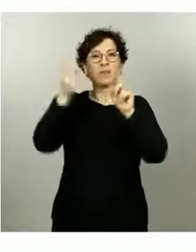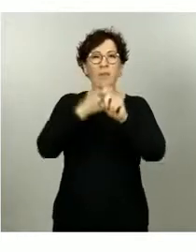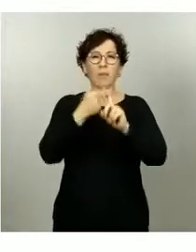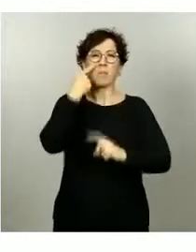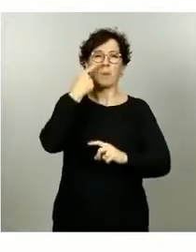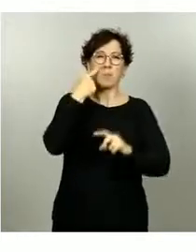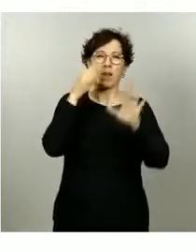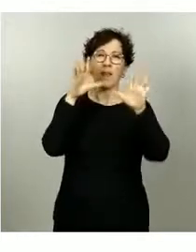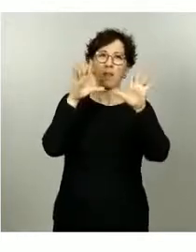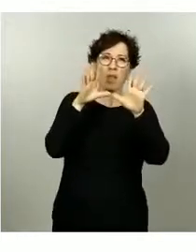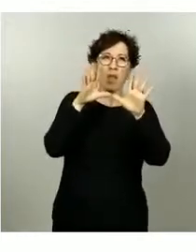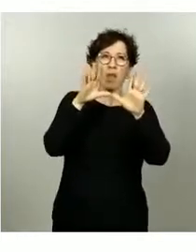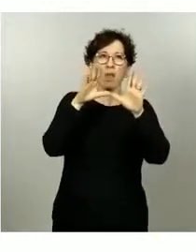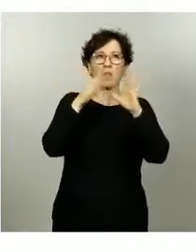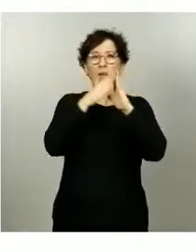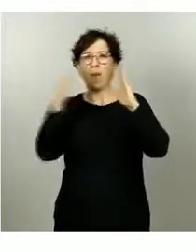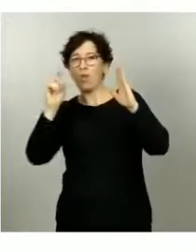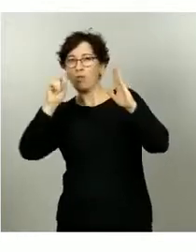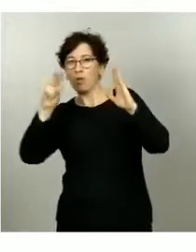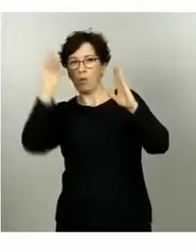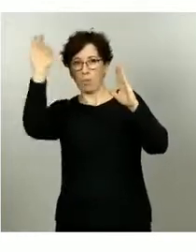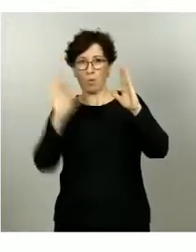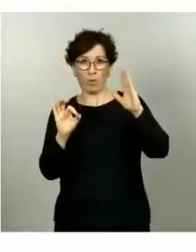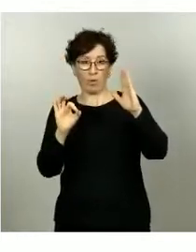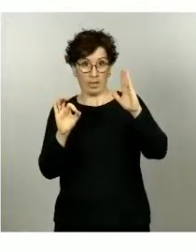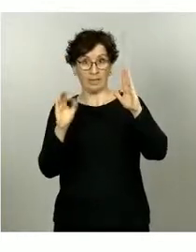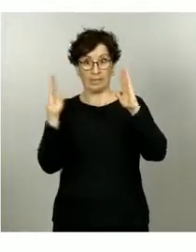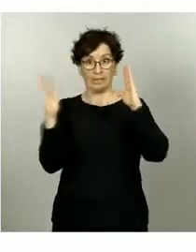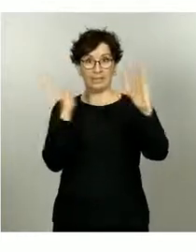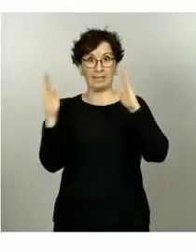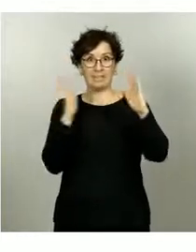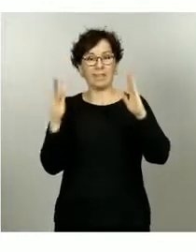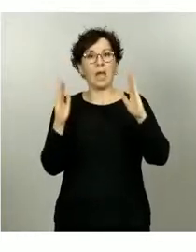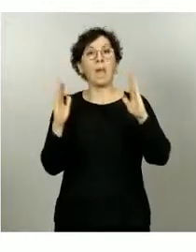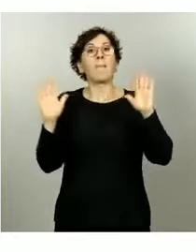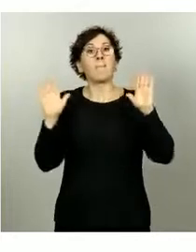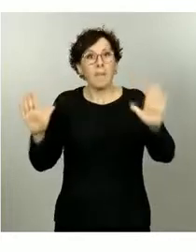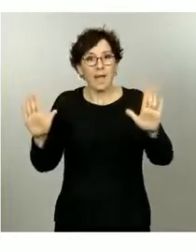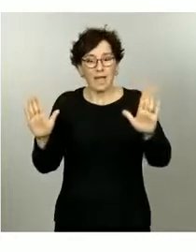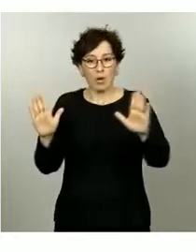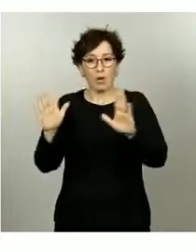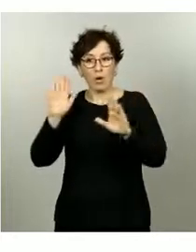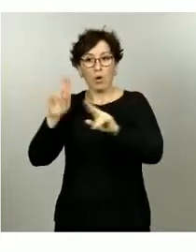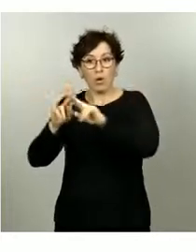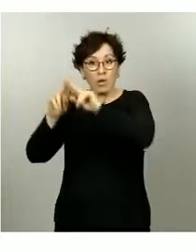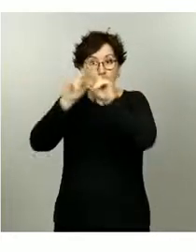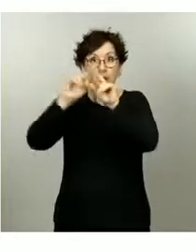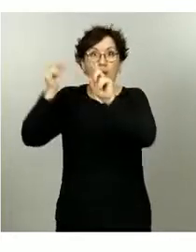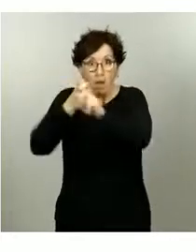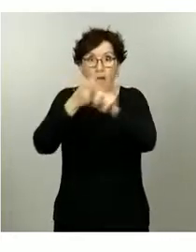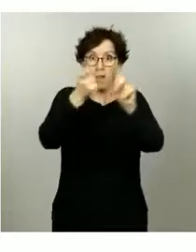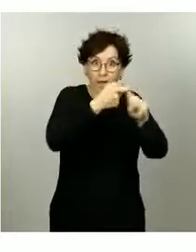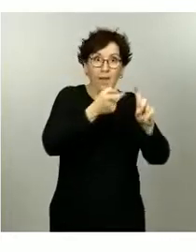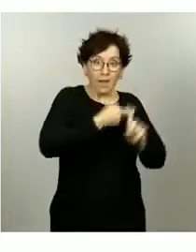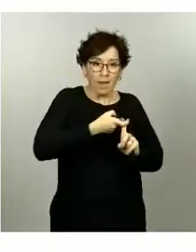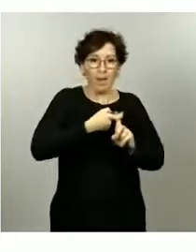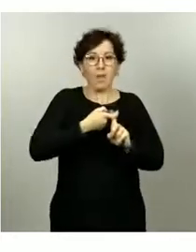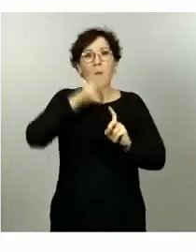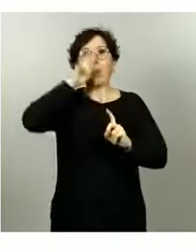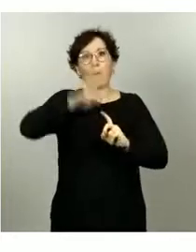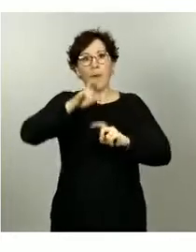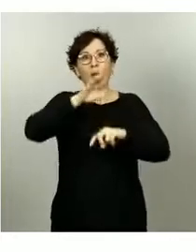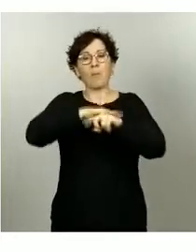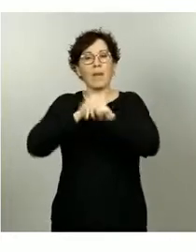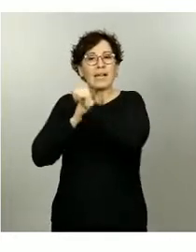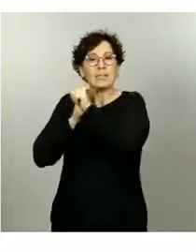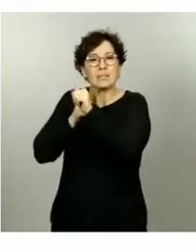de detección global ha estado en alrededor del 11, 10, 11% con cierta variabilidad, esto muestra que sí que